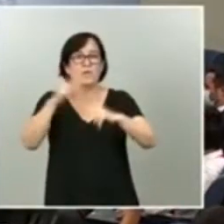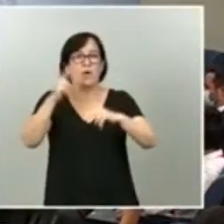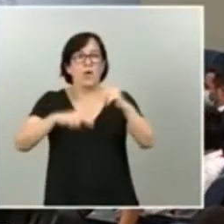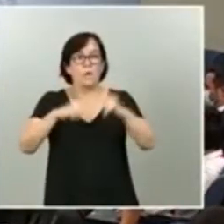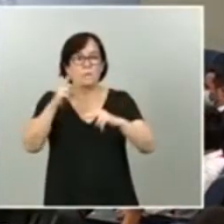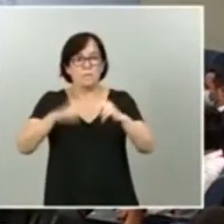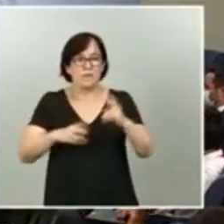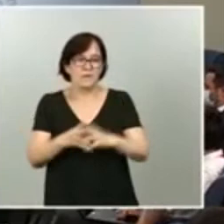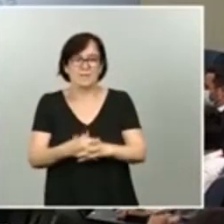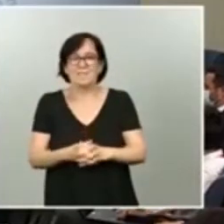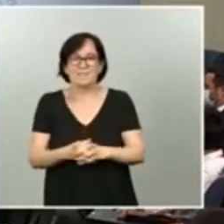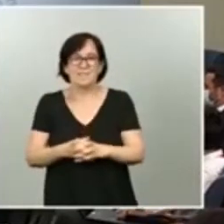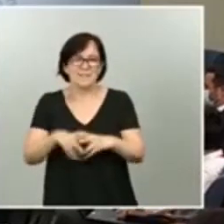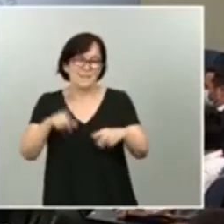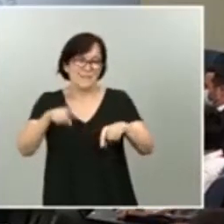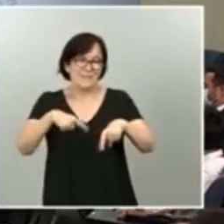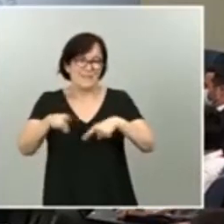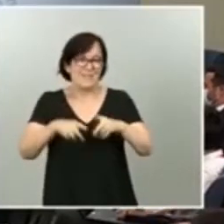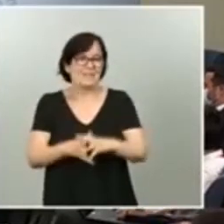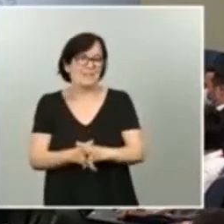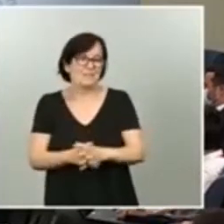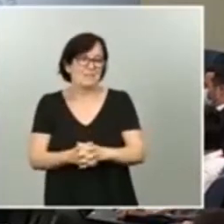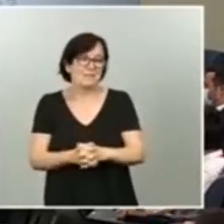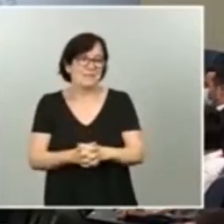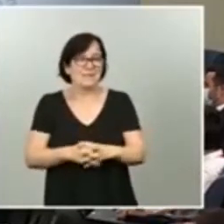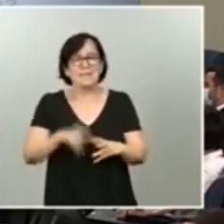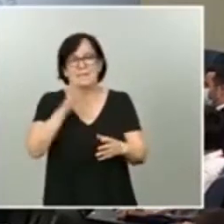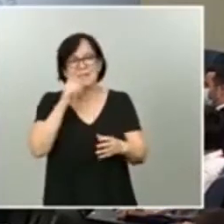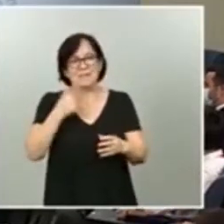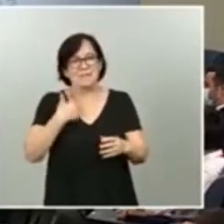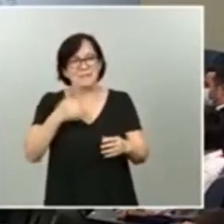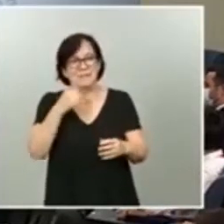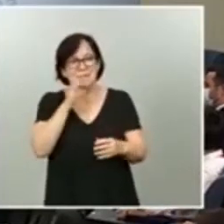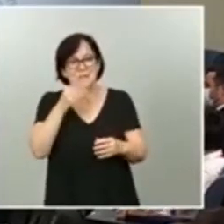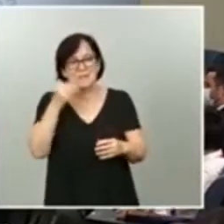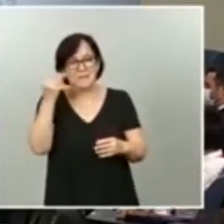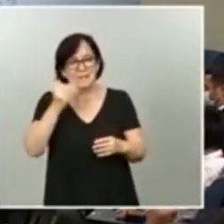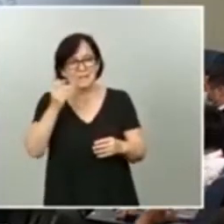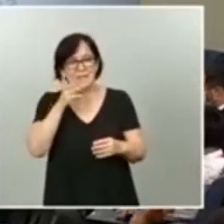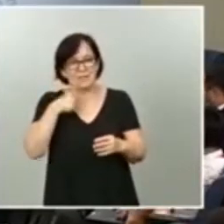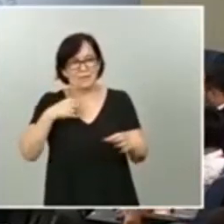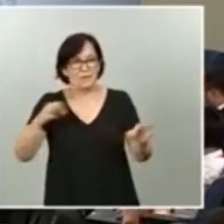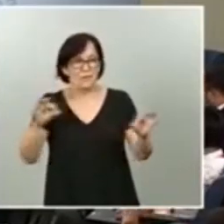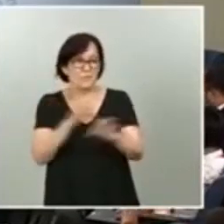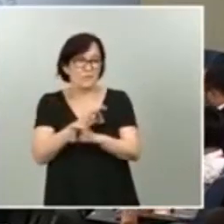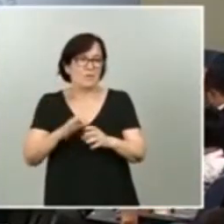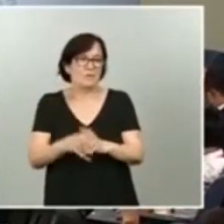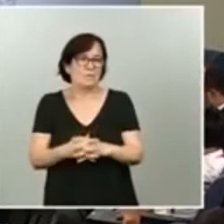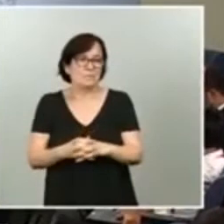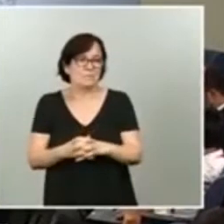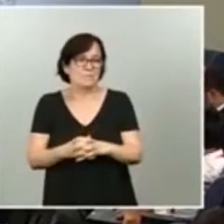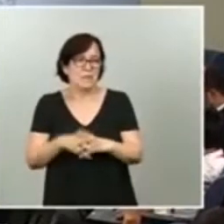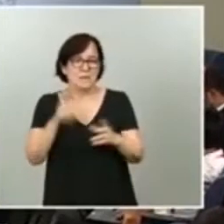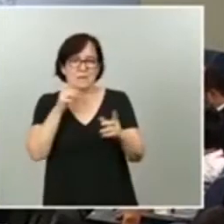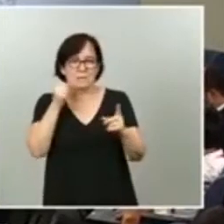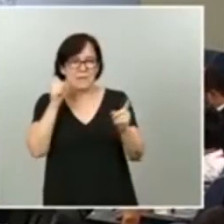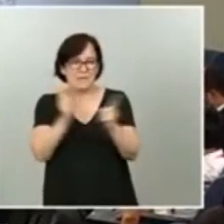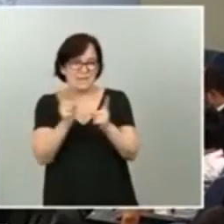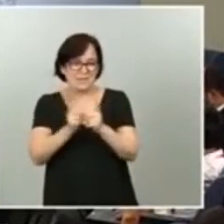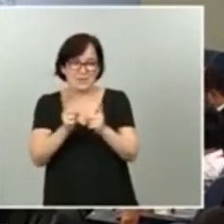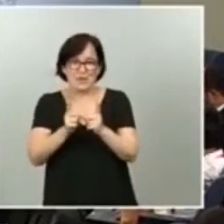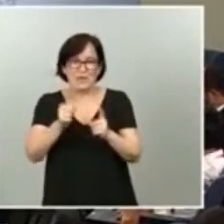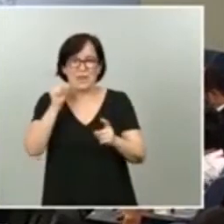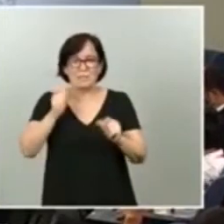de Movilidad de Fondo Urbano. Pero ya es el segundo. Ya que pienso que nos hemos equivocado. Era más cortito Fomento. Bueno,